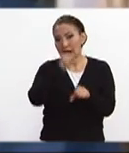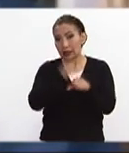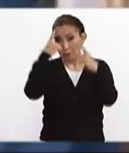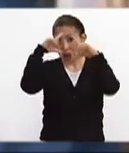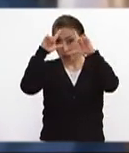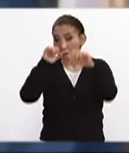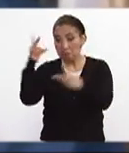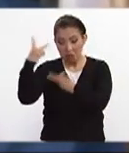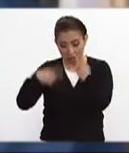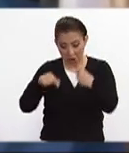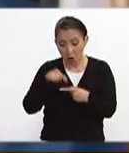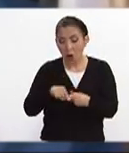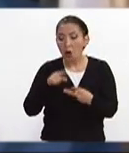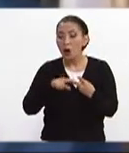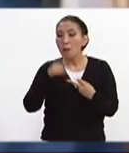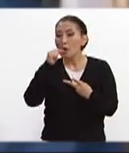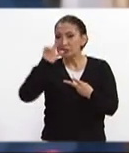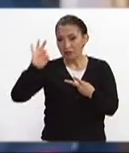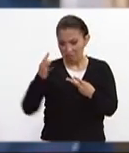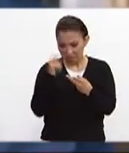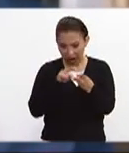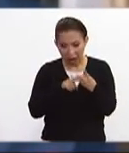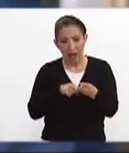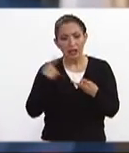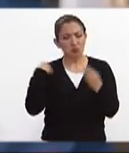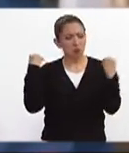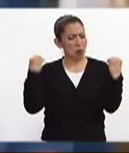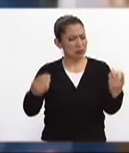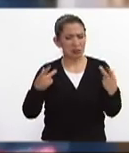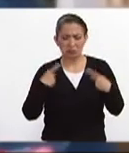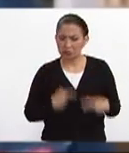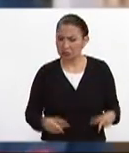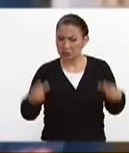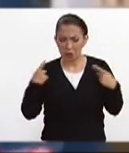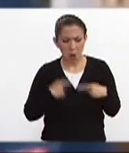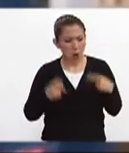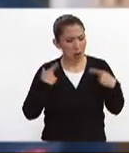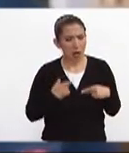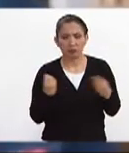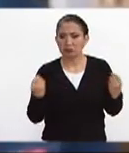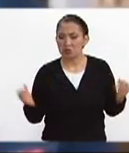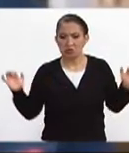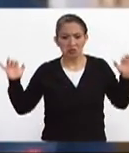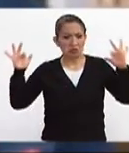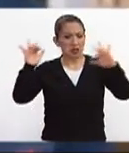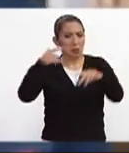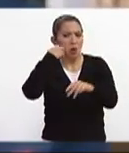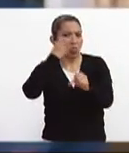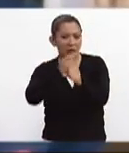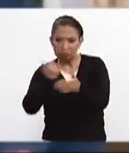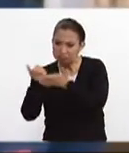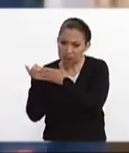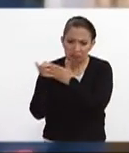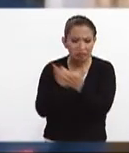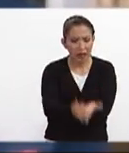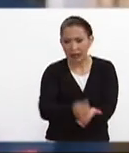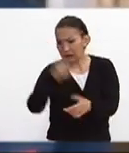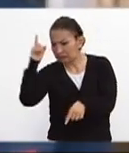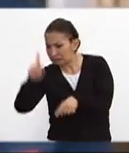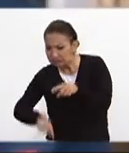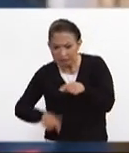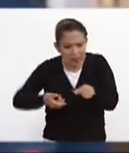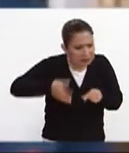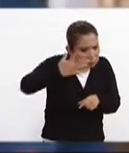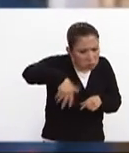de Marina estuvo personal de la Policía Federal y decenas y decenas quizás cientos de voluntarios que también coadyuvaron en estas